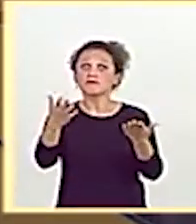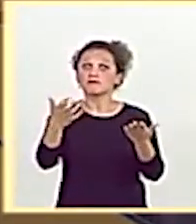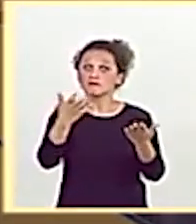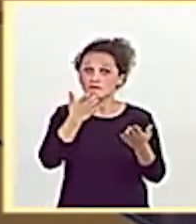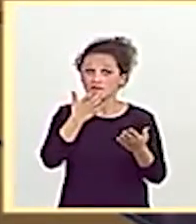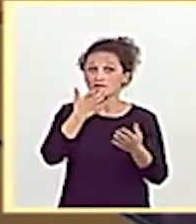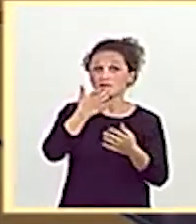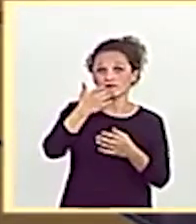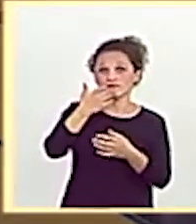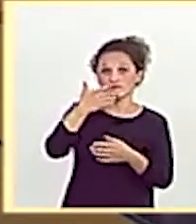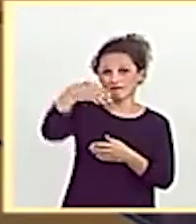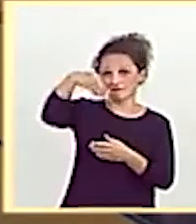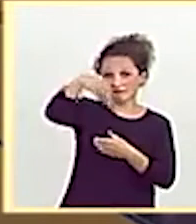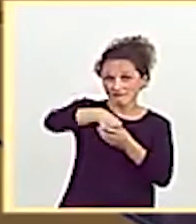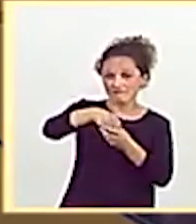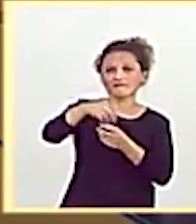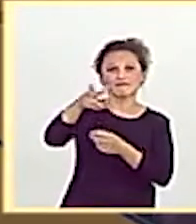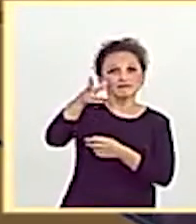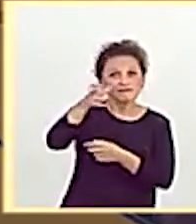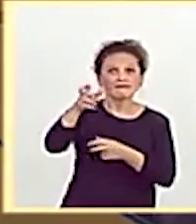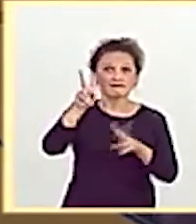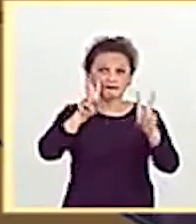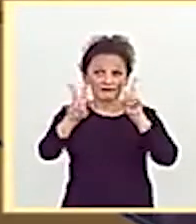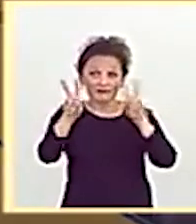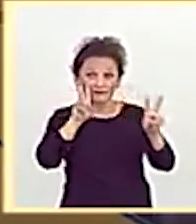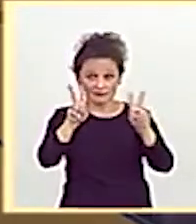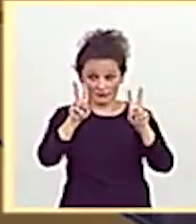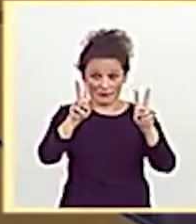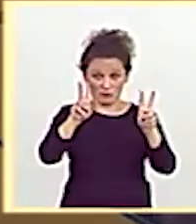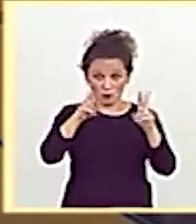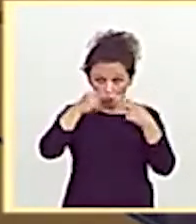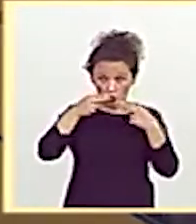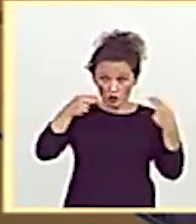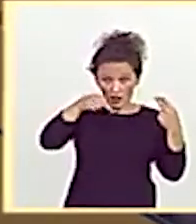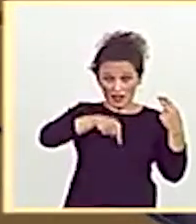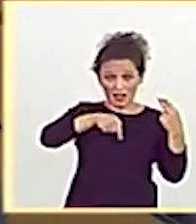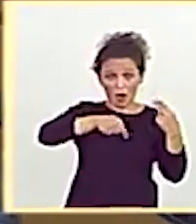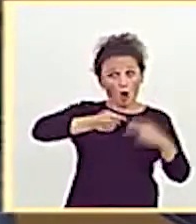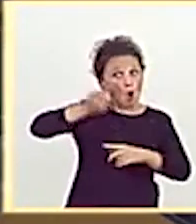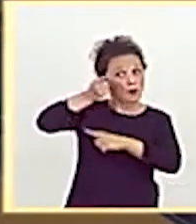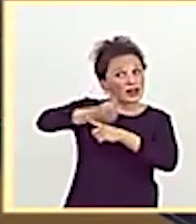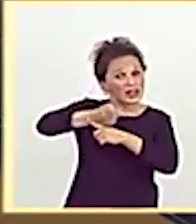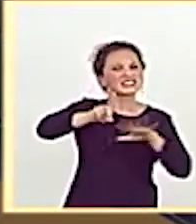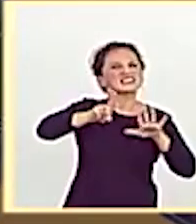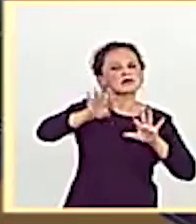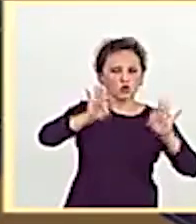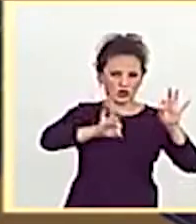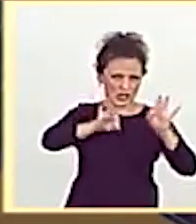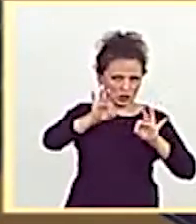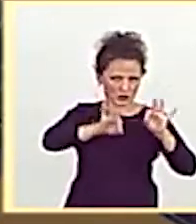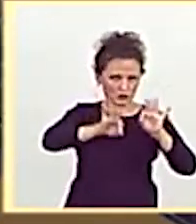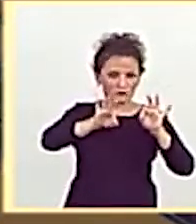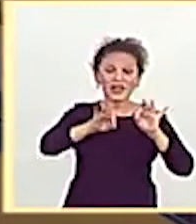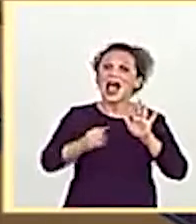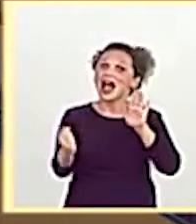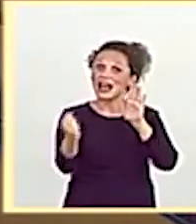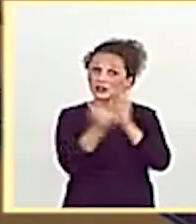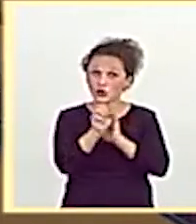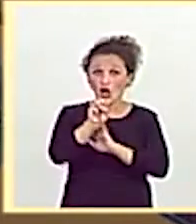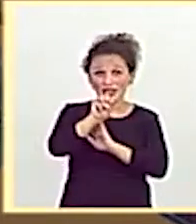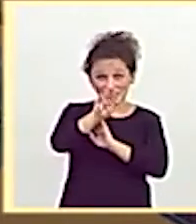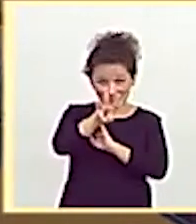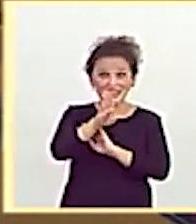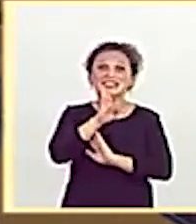de comunicación audiovisual televisiva de titularidad pública, esta obligación es del 6%. El artículo 13 de la